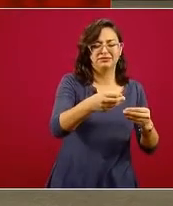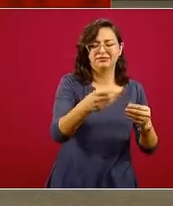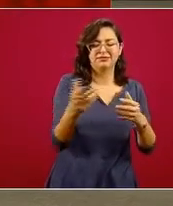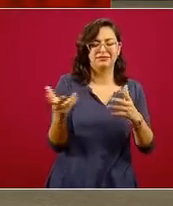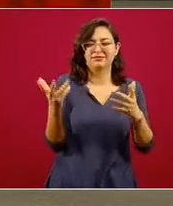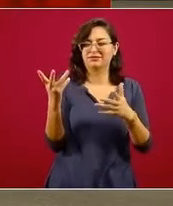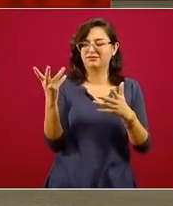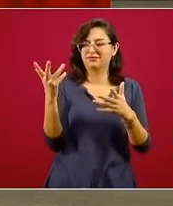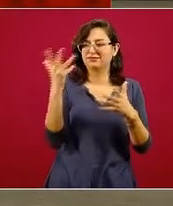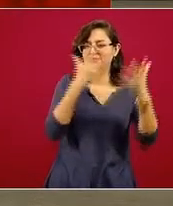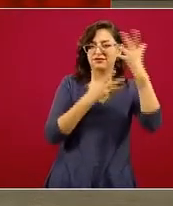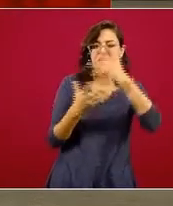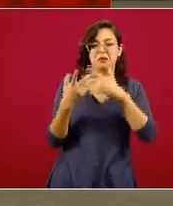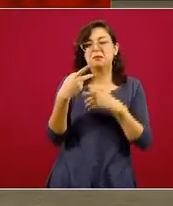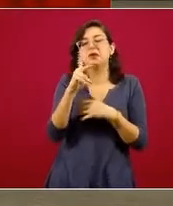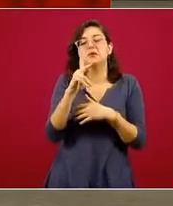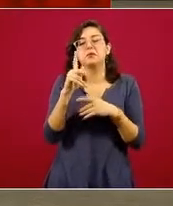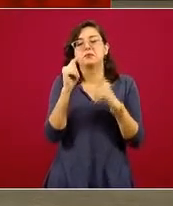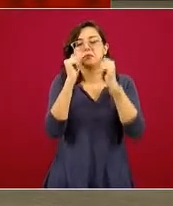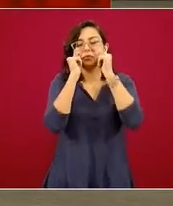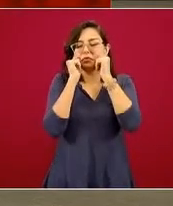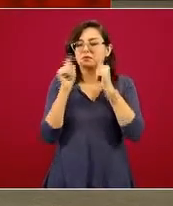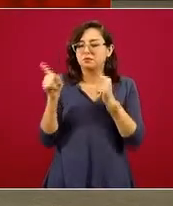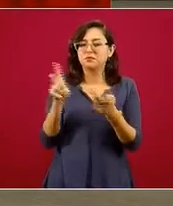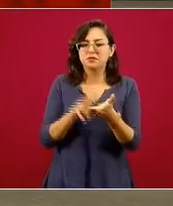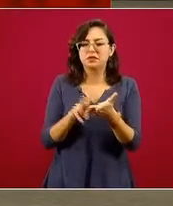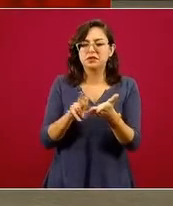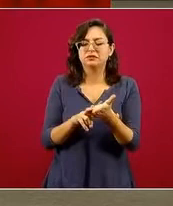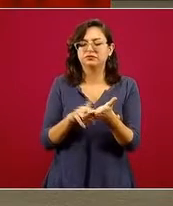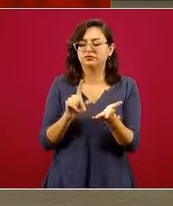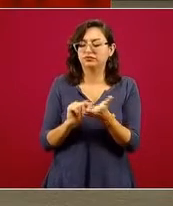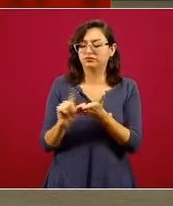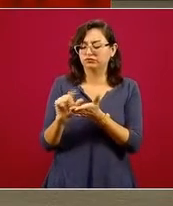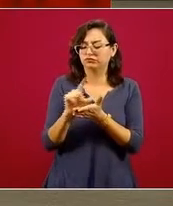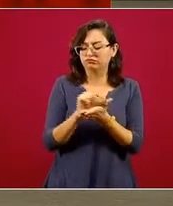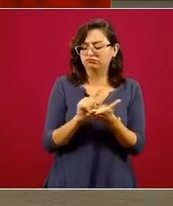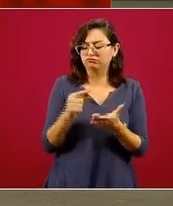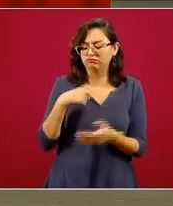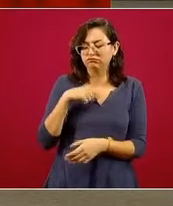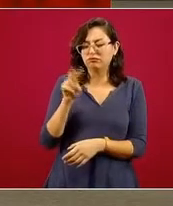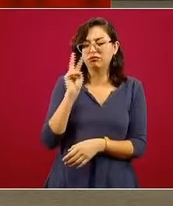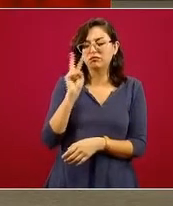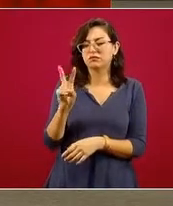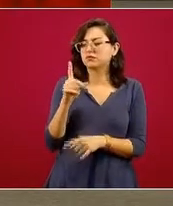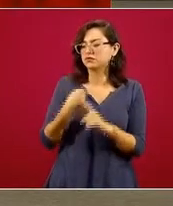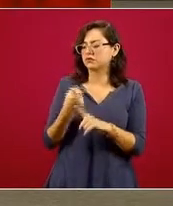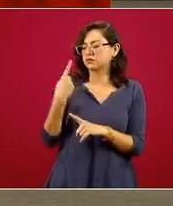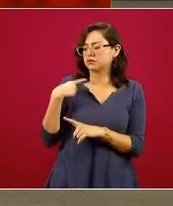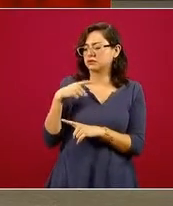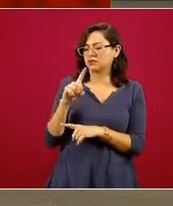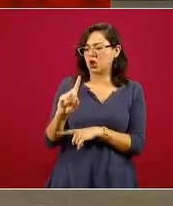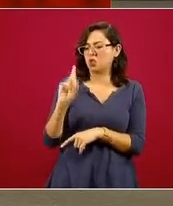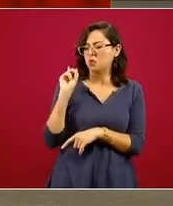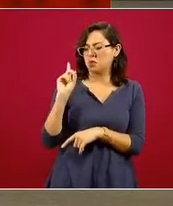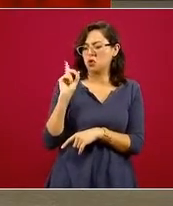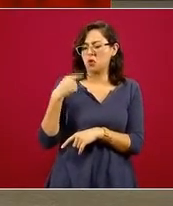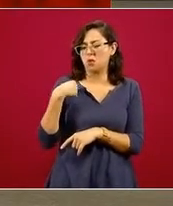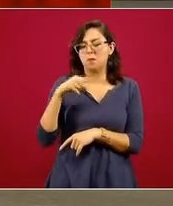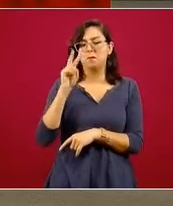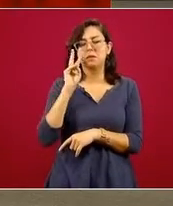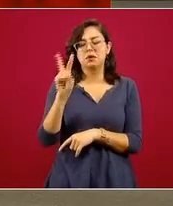su actuación. Vi ese tuit durante el fin de semana, creo que el domingo,